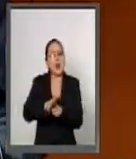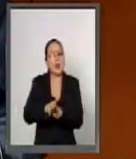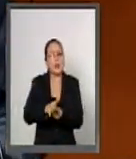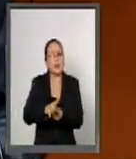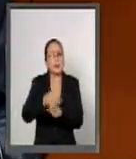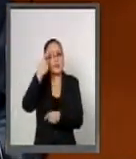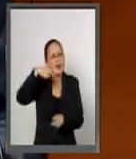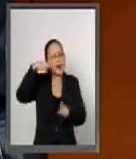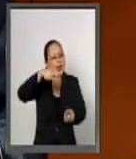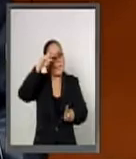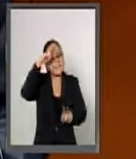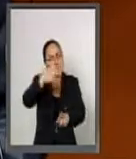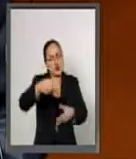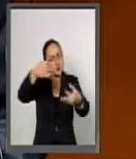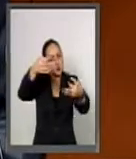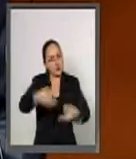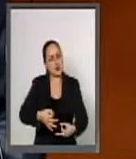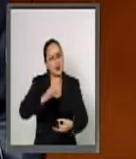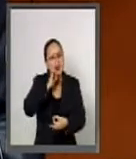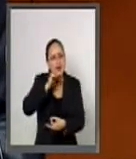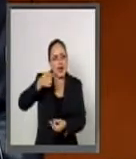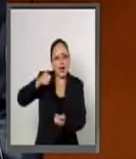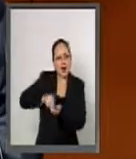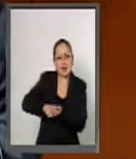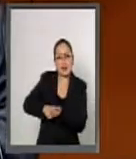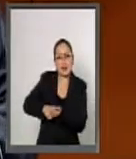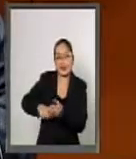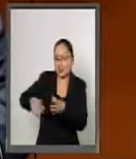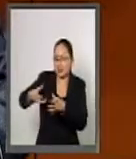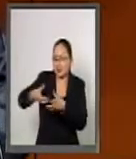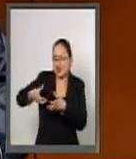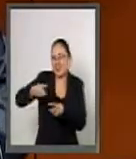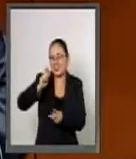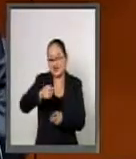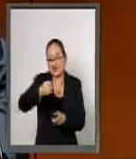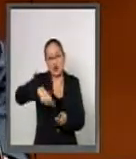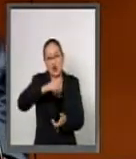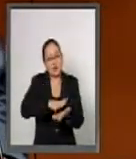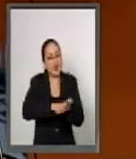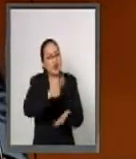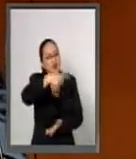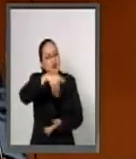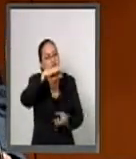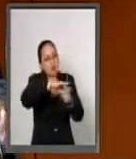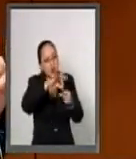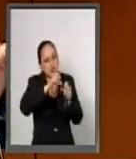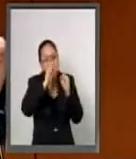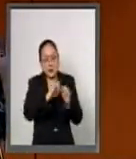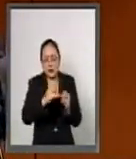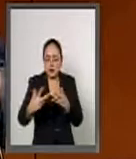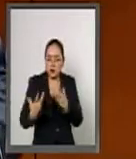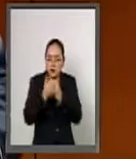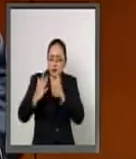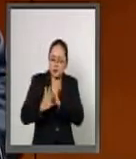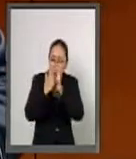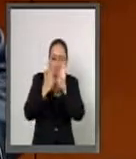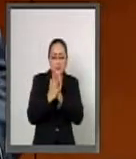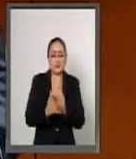México original y donde la mayoría de ustedes nos hicieron el honor de participar.